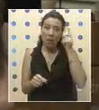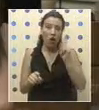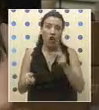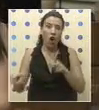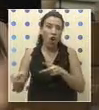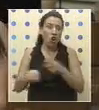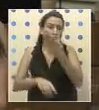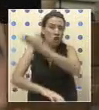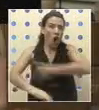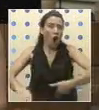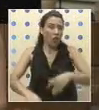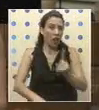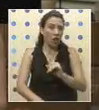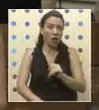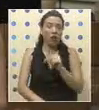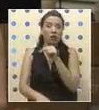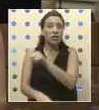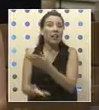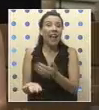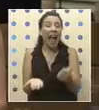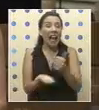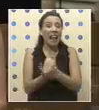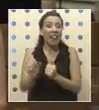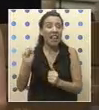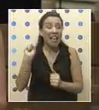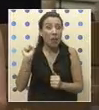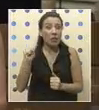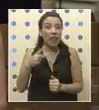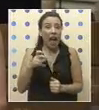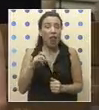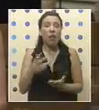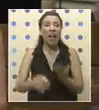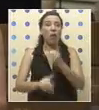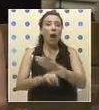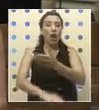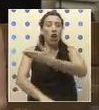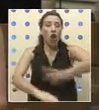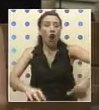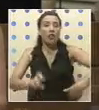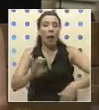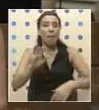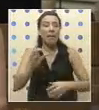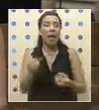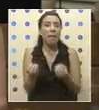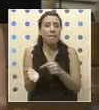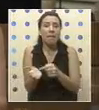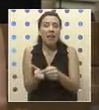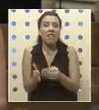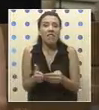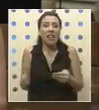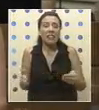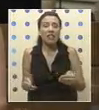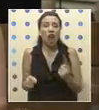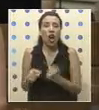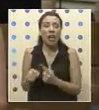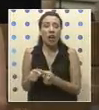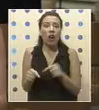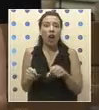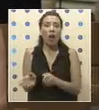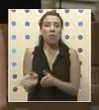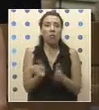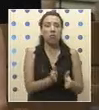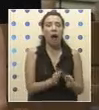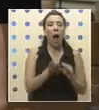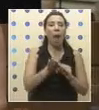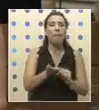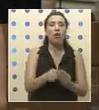corta el pie. Lo que ha hecho aquí el alcalde comunista Jaue es cortarle el pie a miles de vecinos de Recoleta y se ha puesto del lado de los